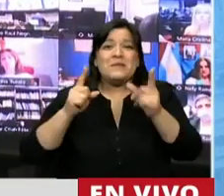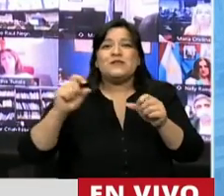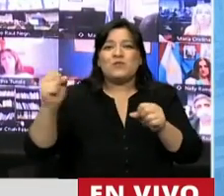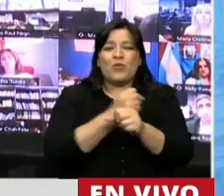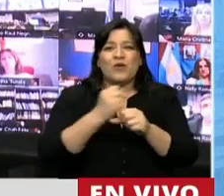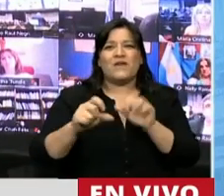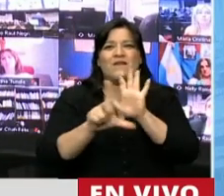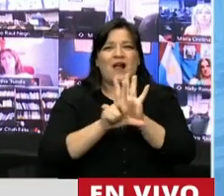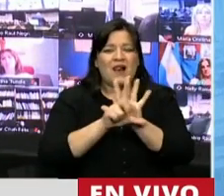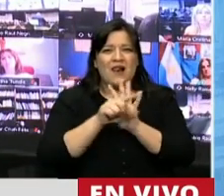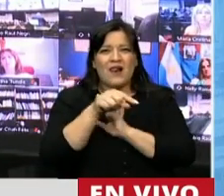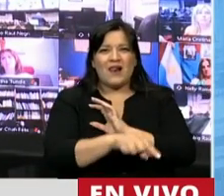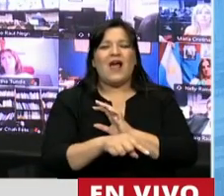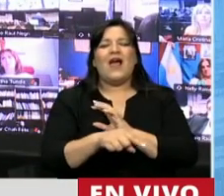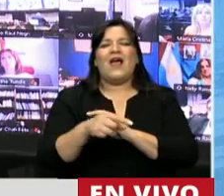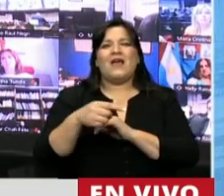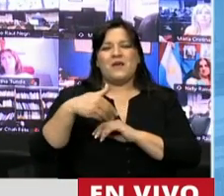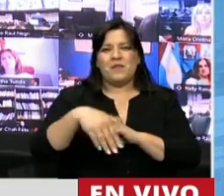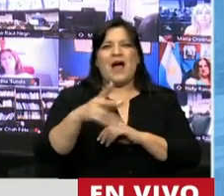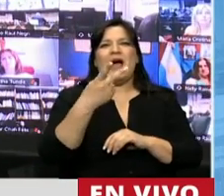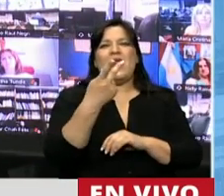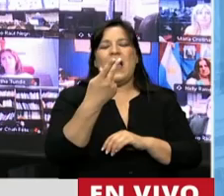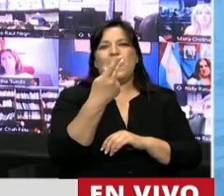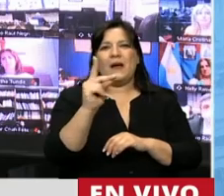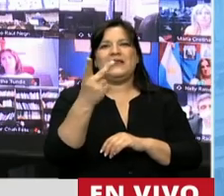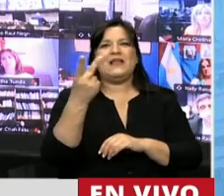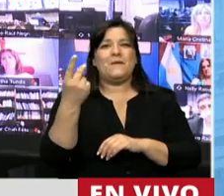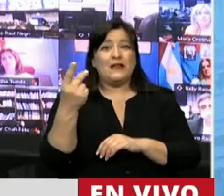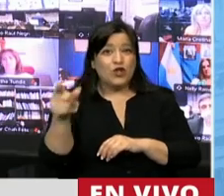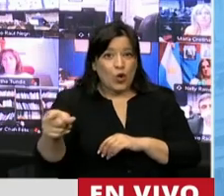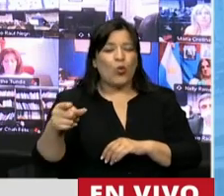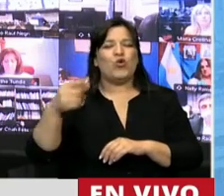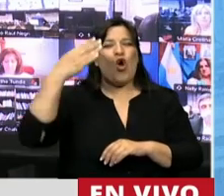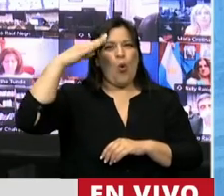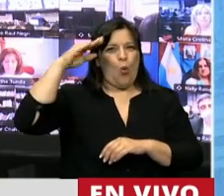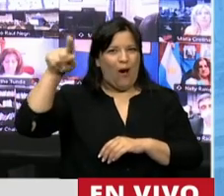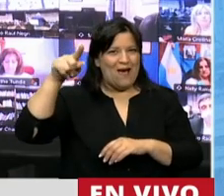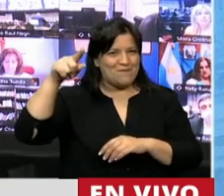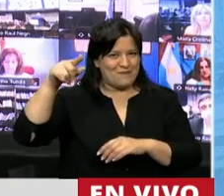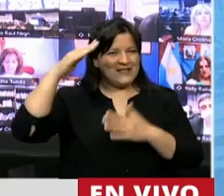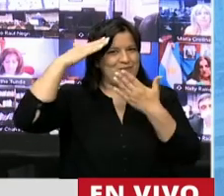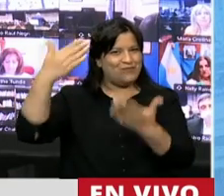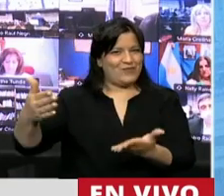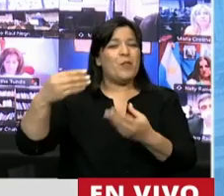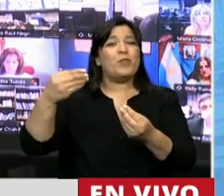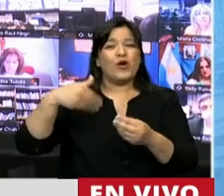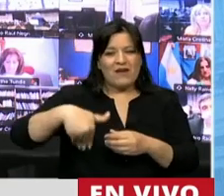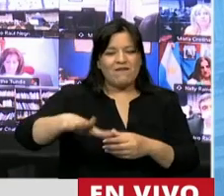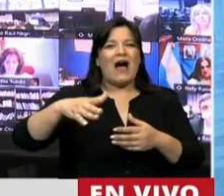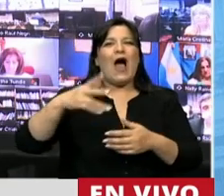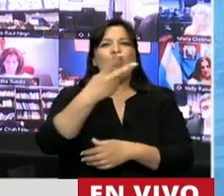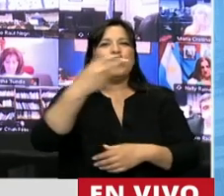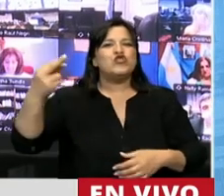para declarar el año 2021 como un año del general Martín Miguel de Güemes, al cumplirse ese vicente... De un